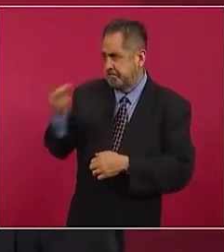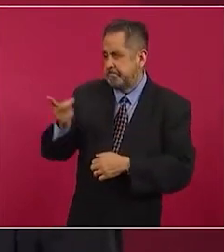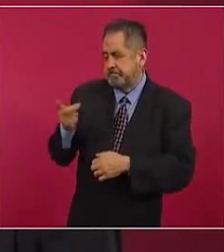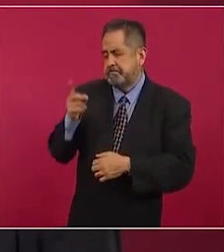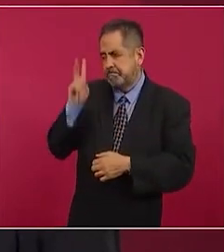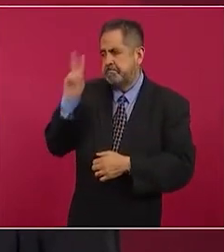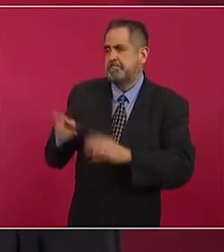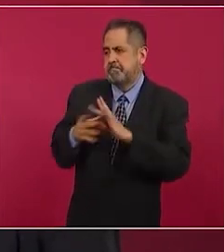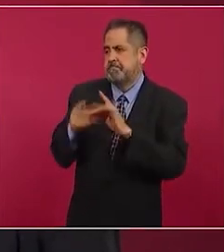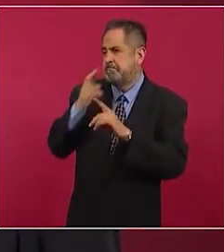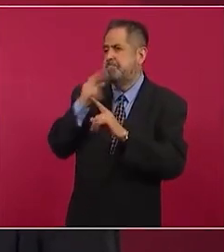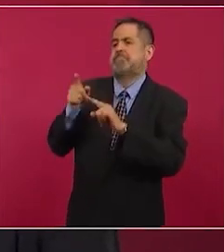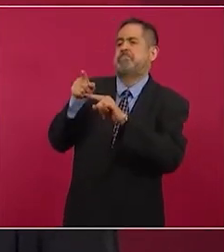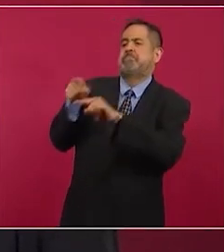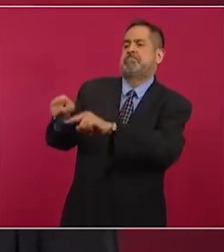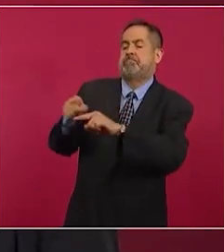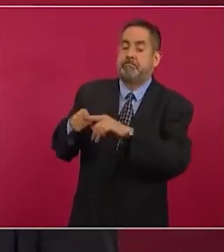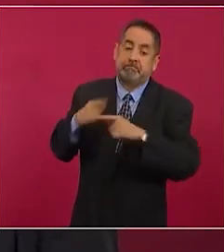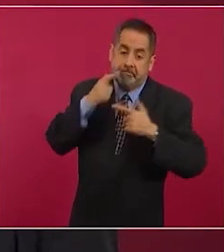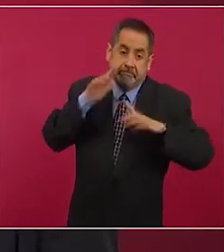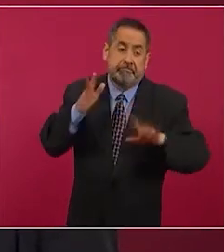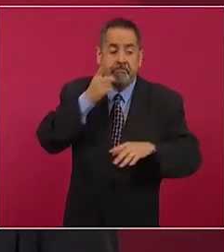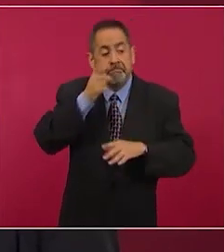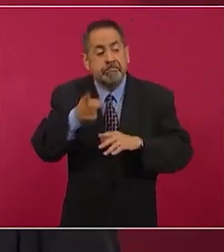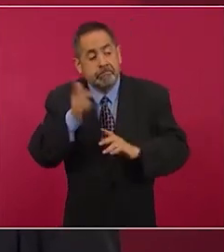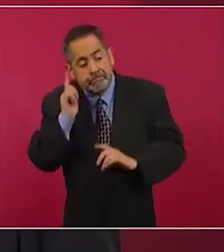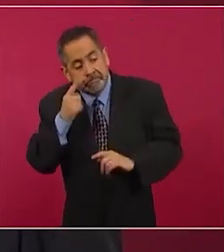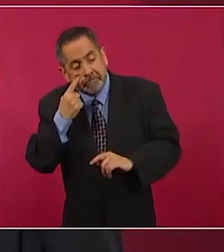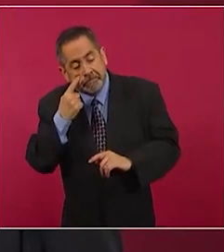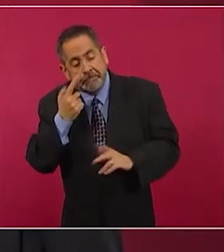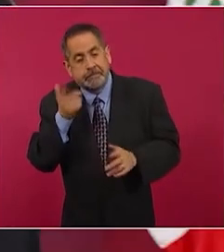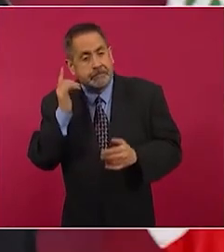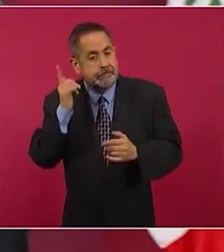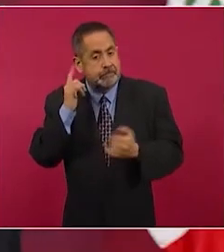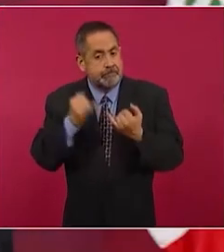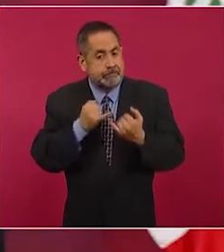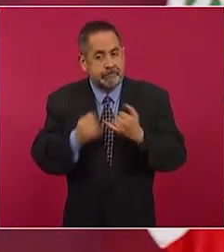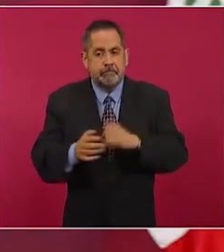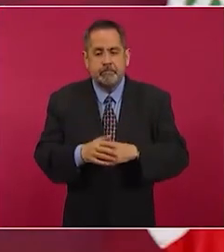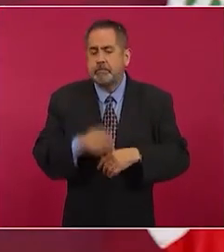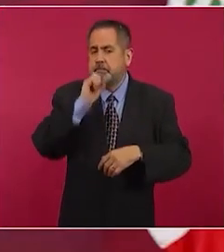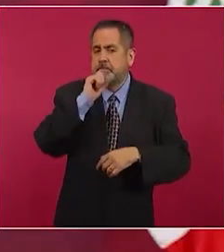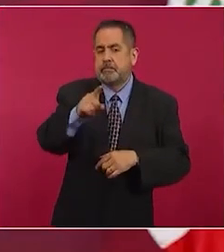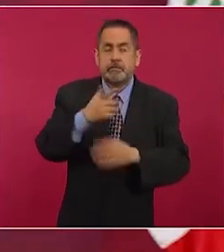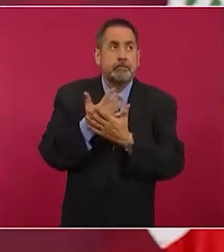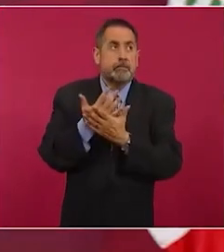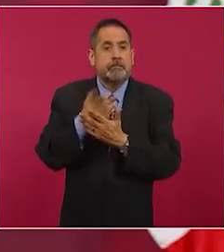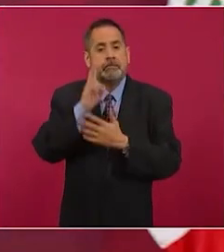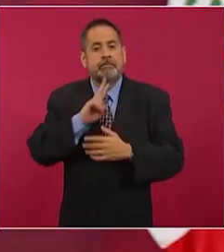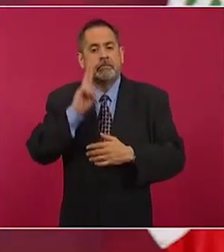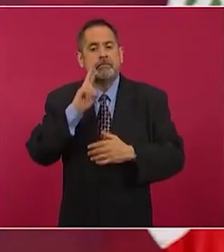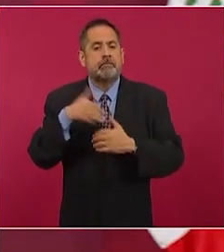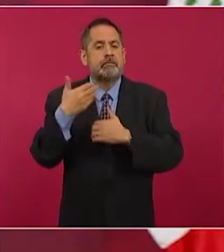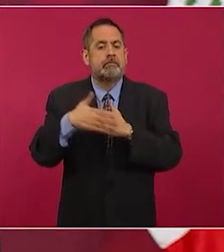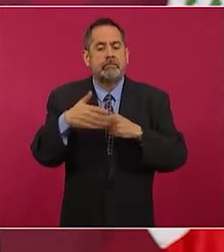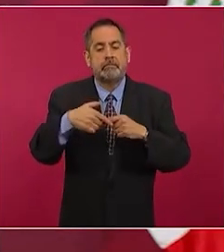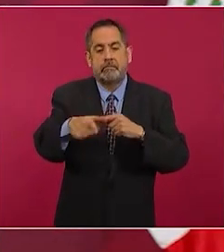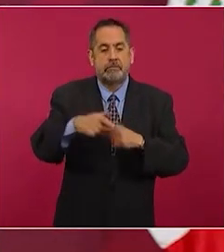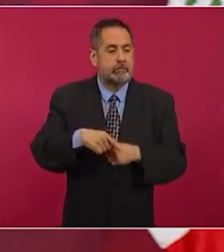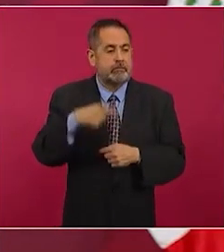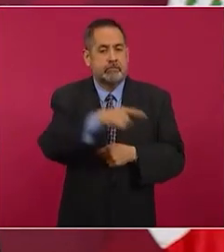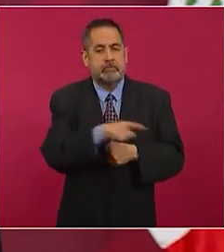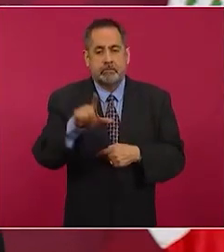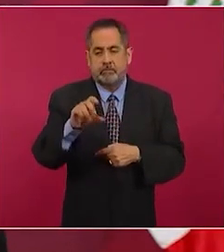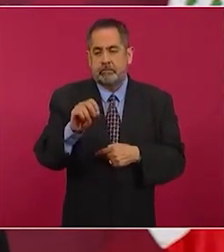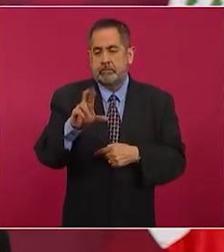reconocen que fue la mejor decisión, como también estoy esperando que Loret